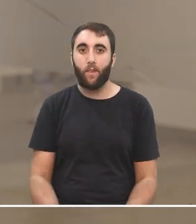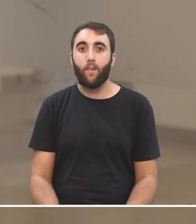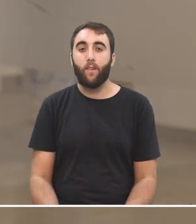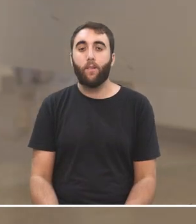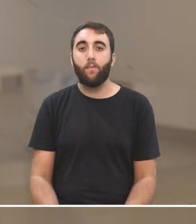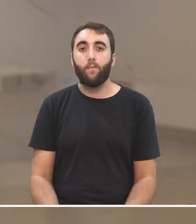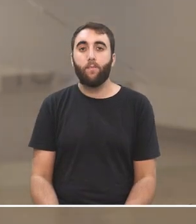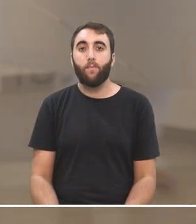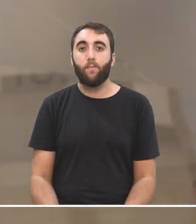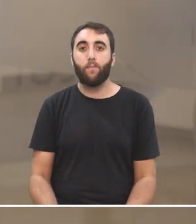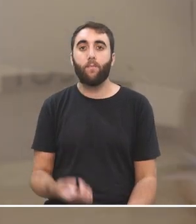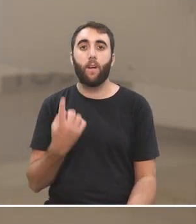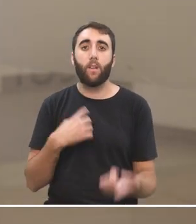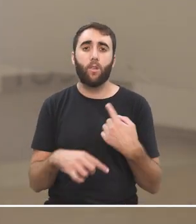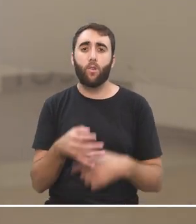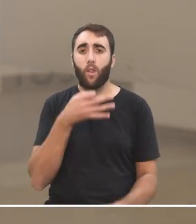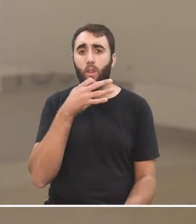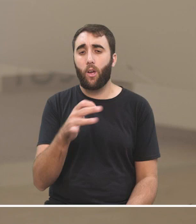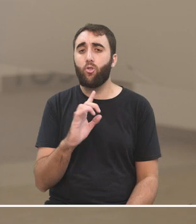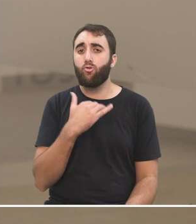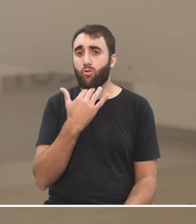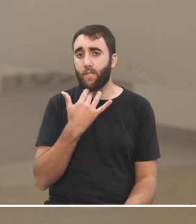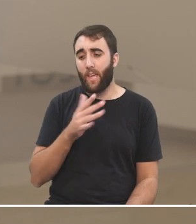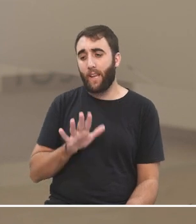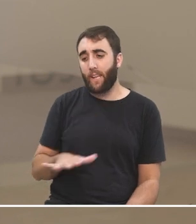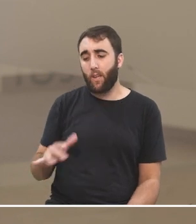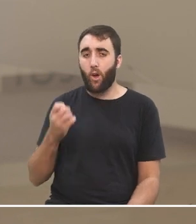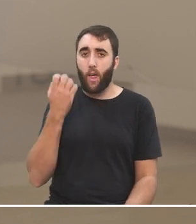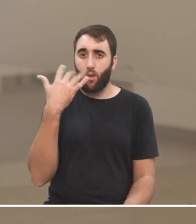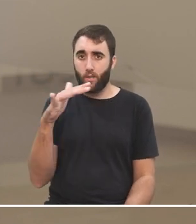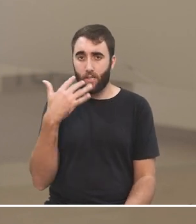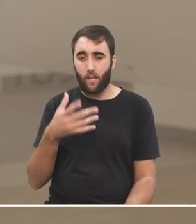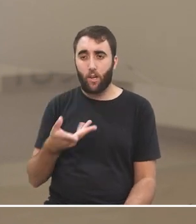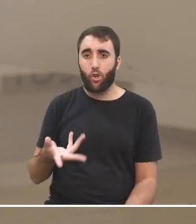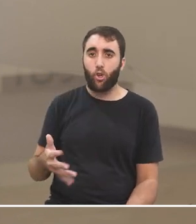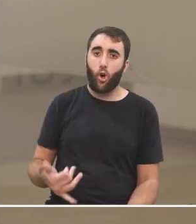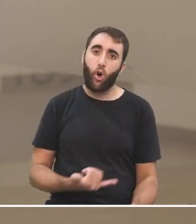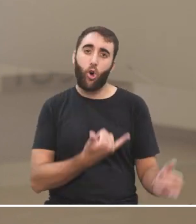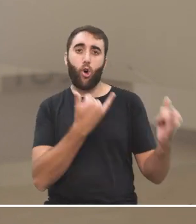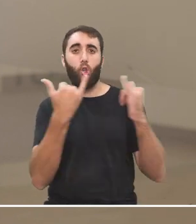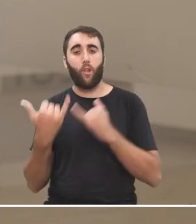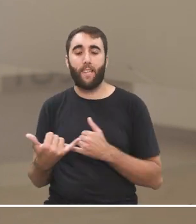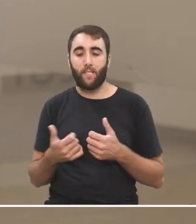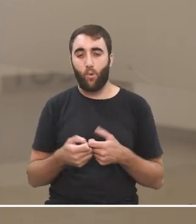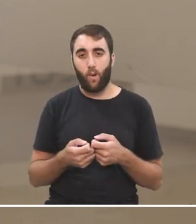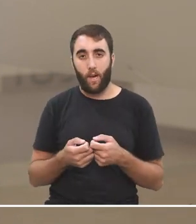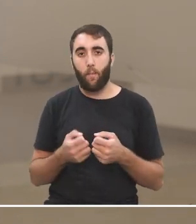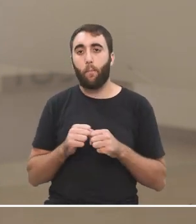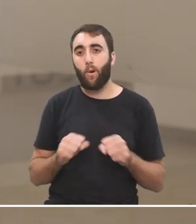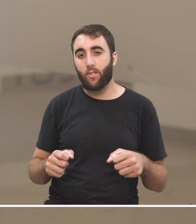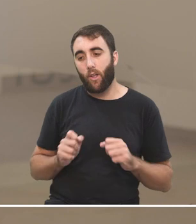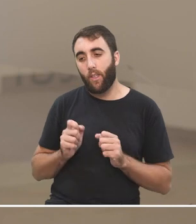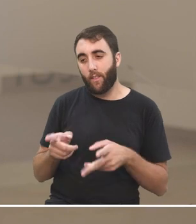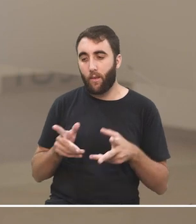entonces yo diría que no sé si son los niños o los adolescentes los que están todo el tiempo en el celular y por eso les